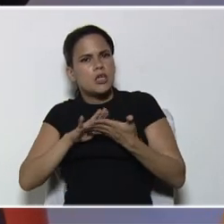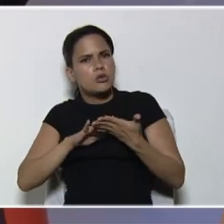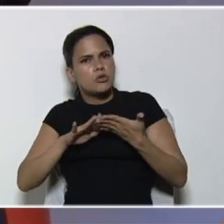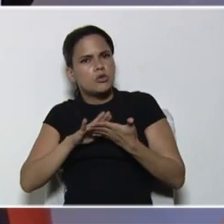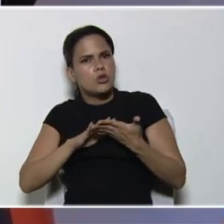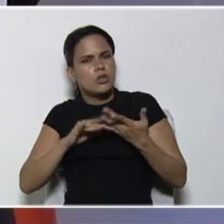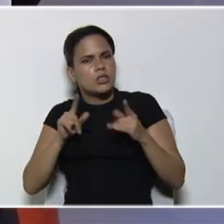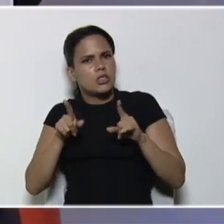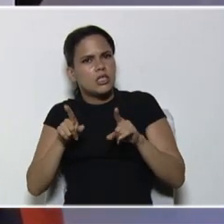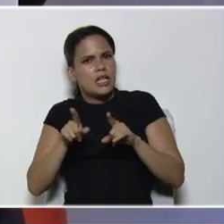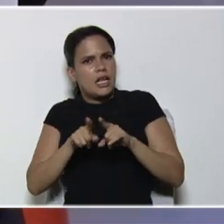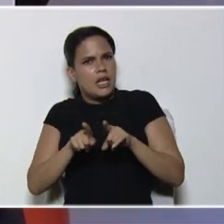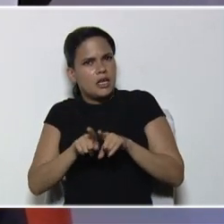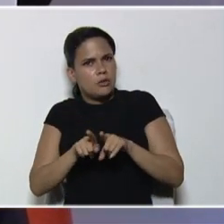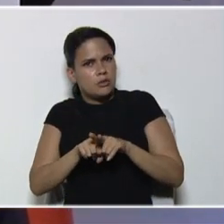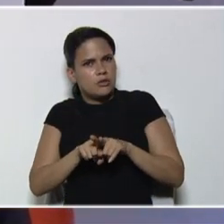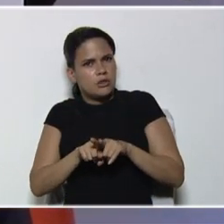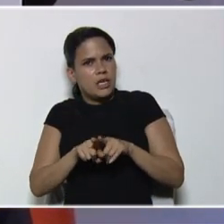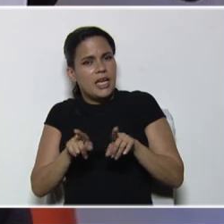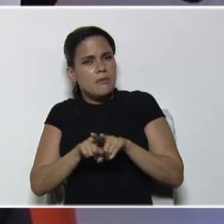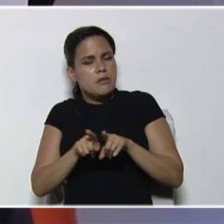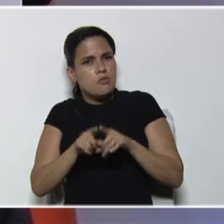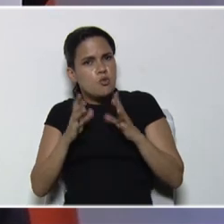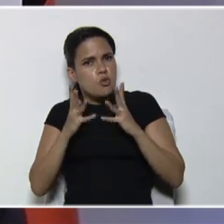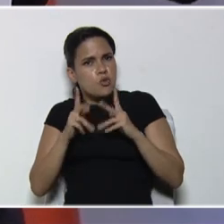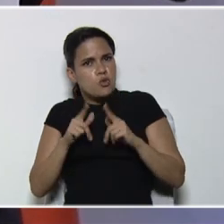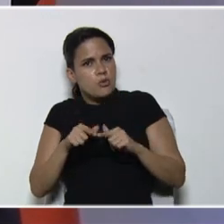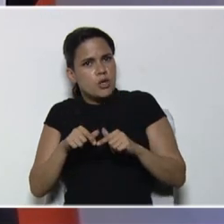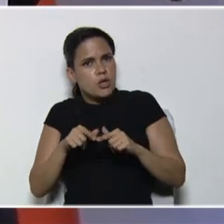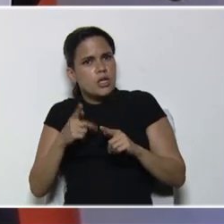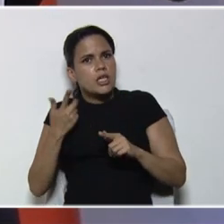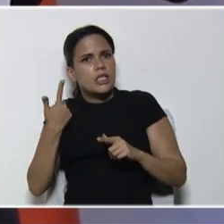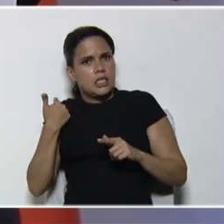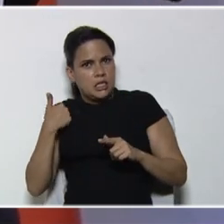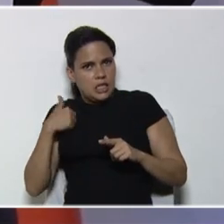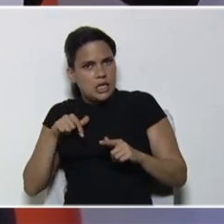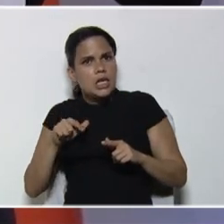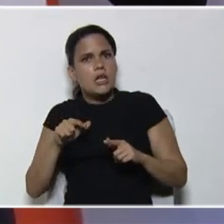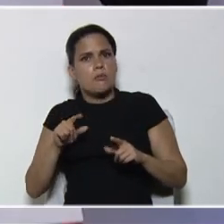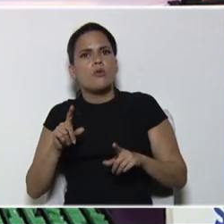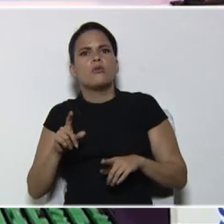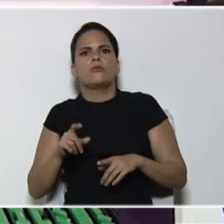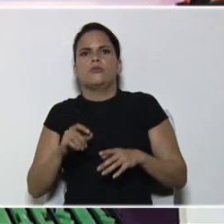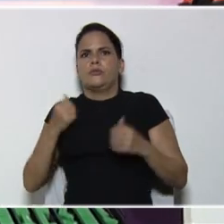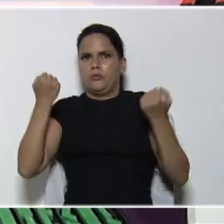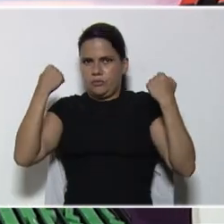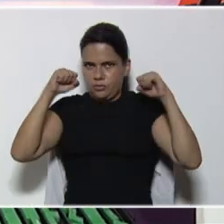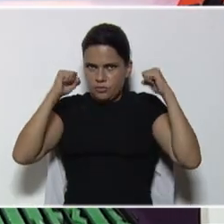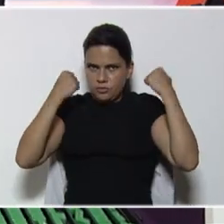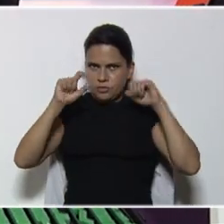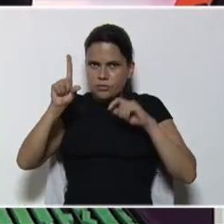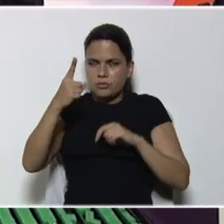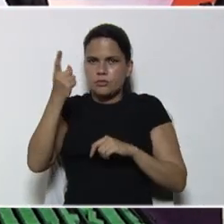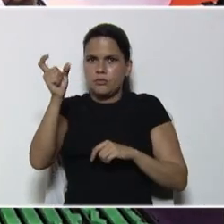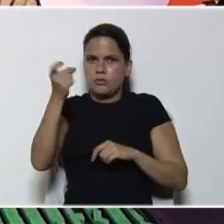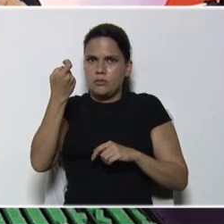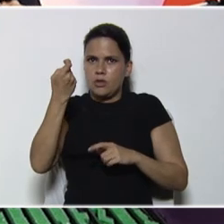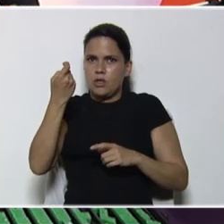la igualdad, es el mismo número, tenemos, una ecuación, de primer grado, de forma correcta.